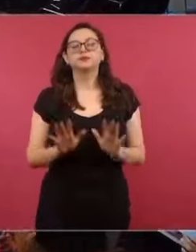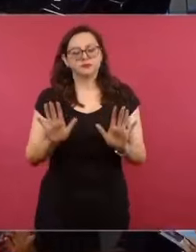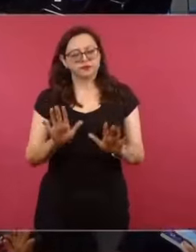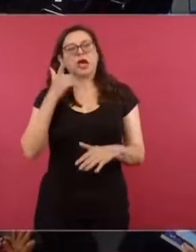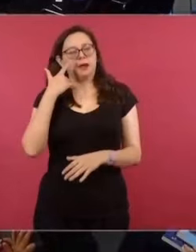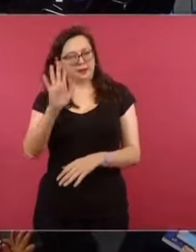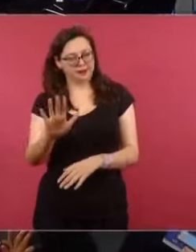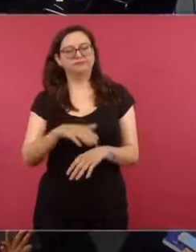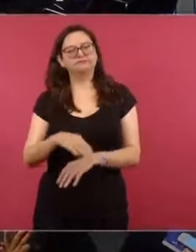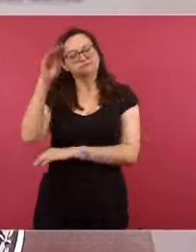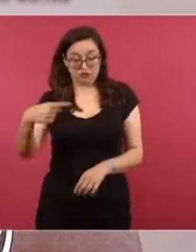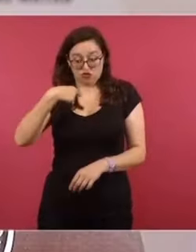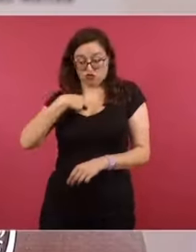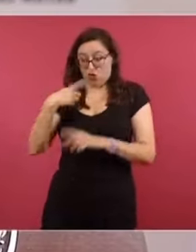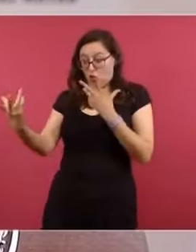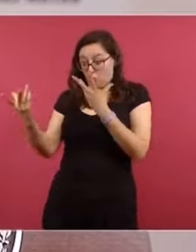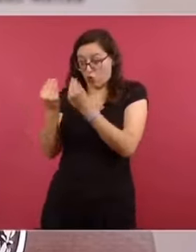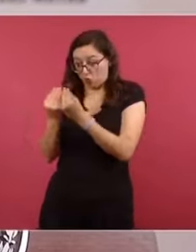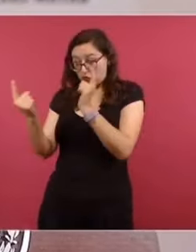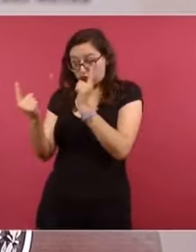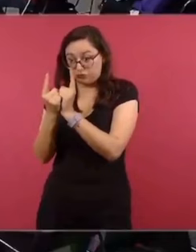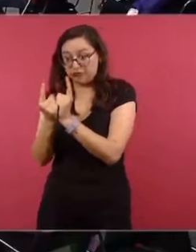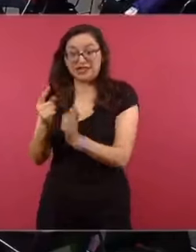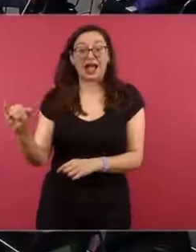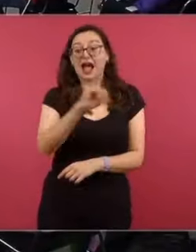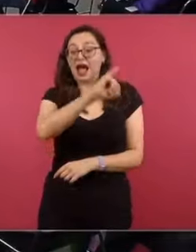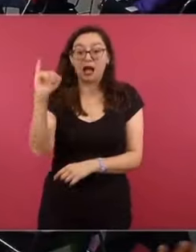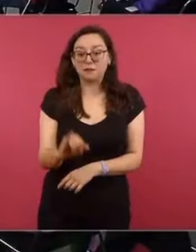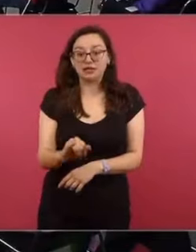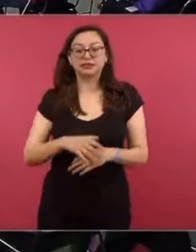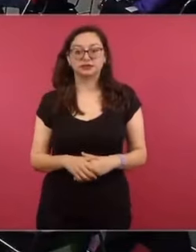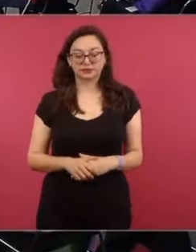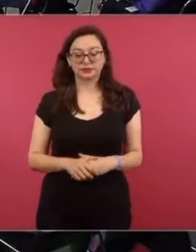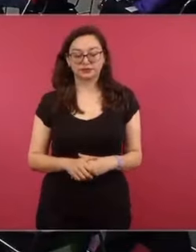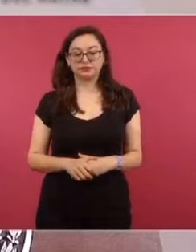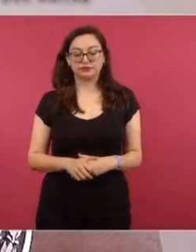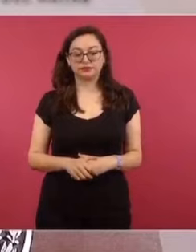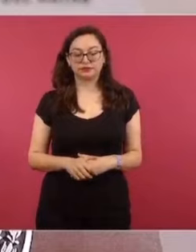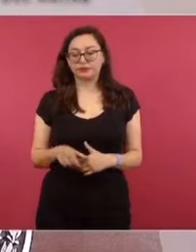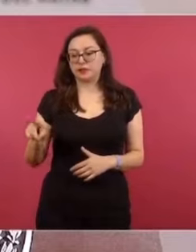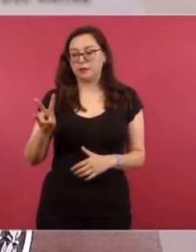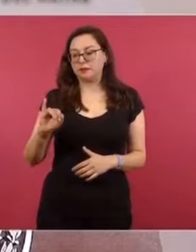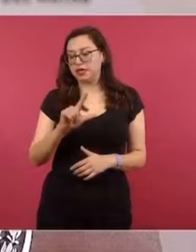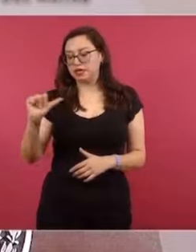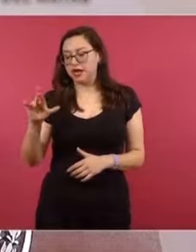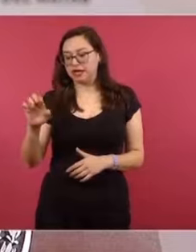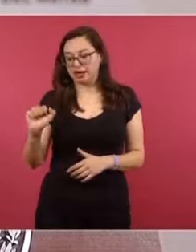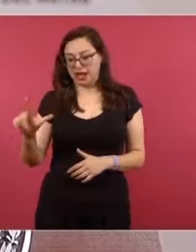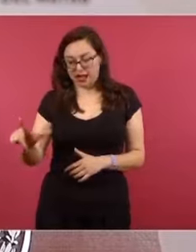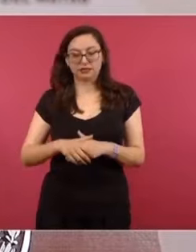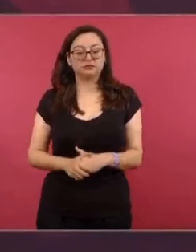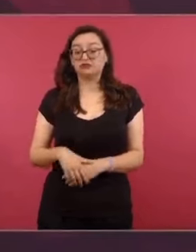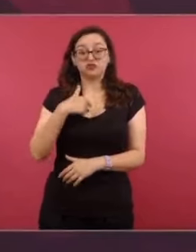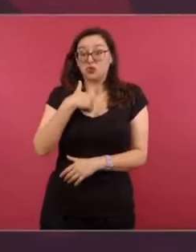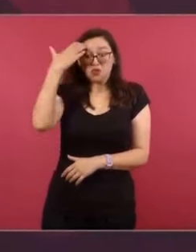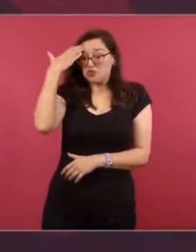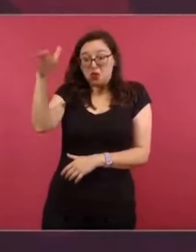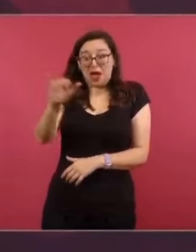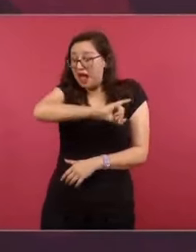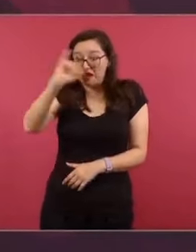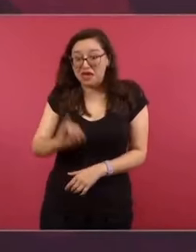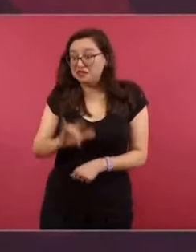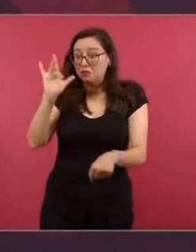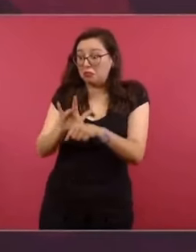nunca he visto a ese señor. ¿Cómo se llama? Sergio Villarreal. Me ofrezco no volverle a llamarle por su opo. No lo conozco, nunca lo he visto.